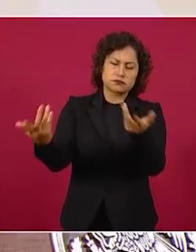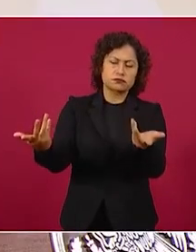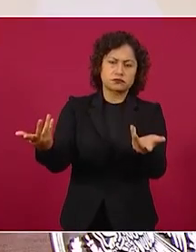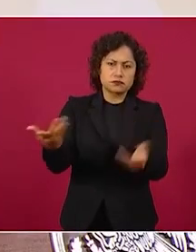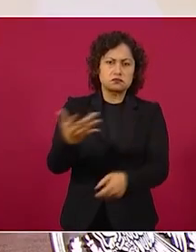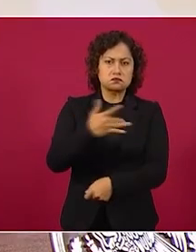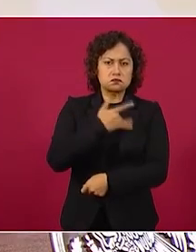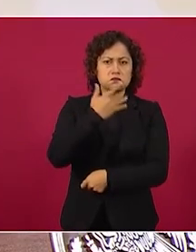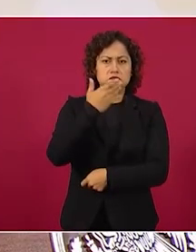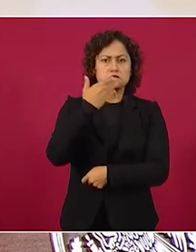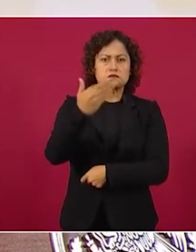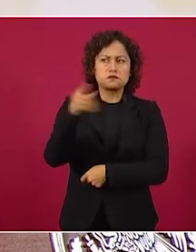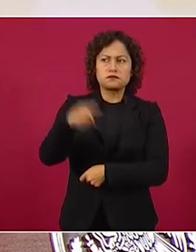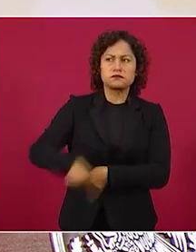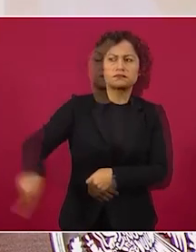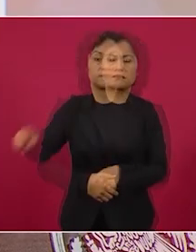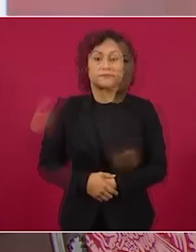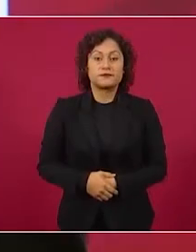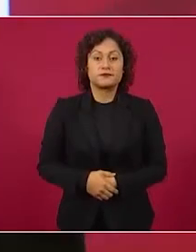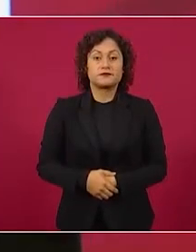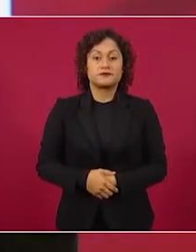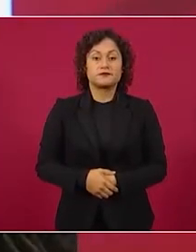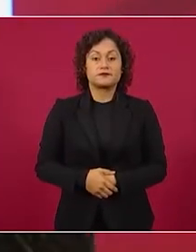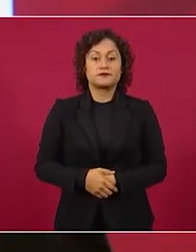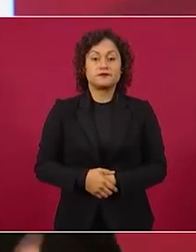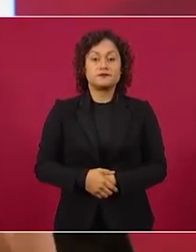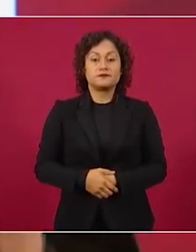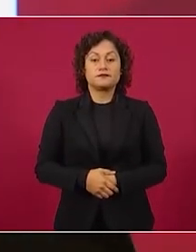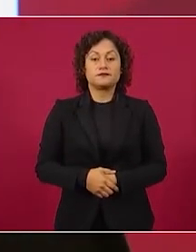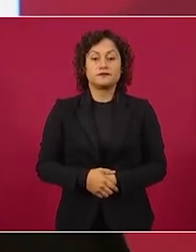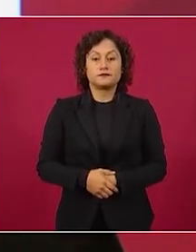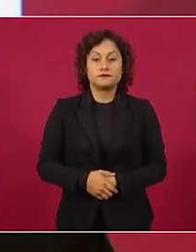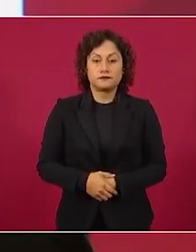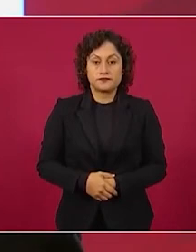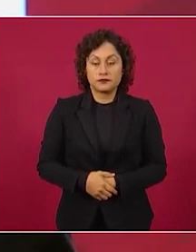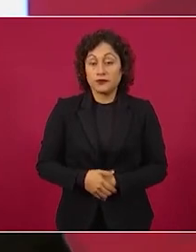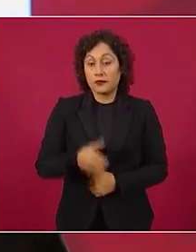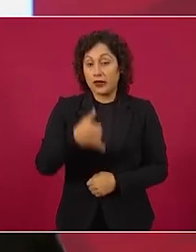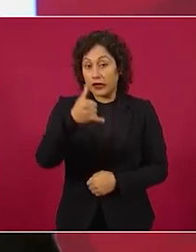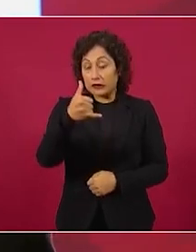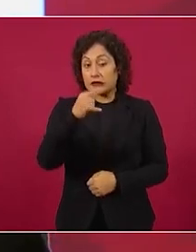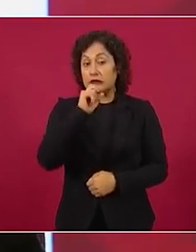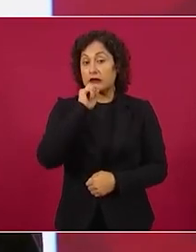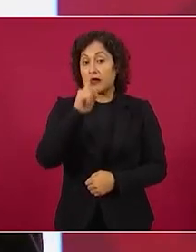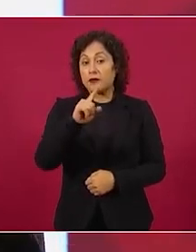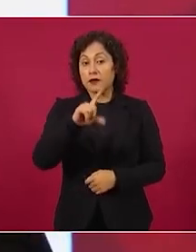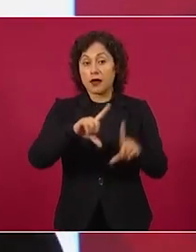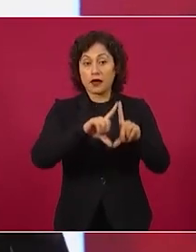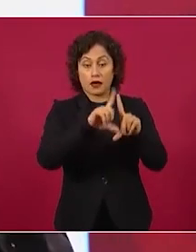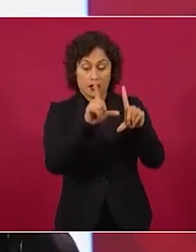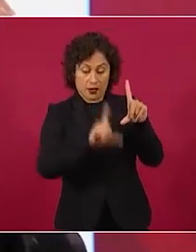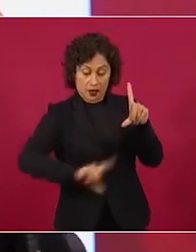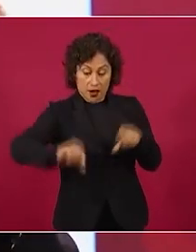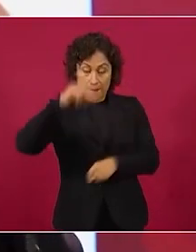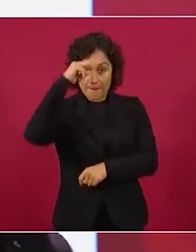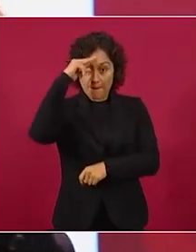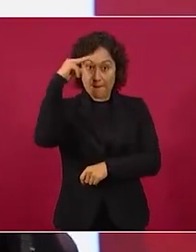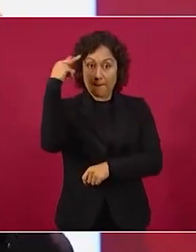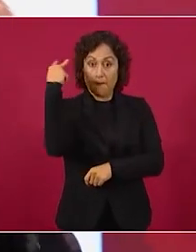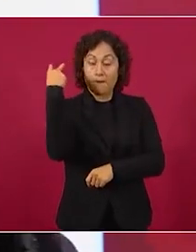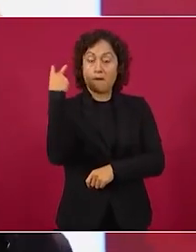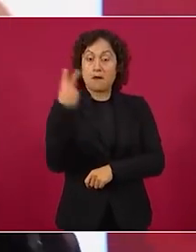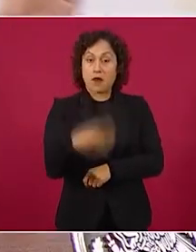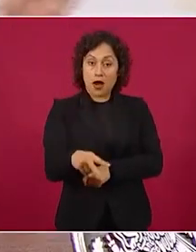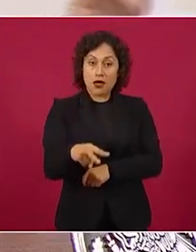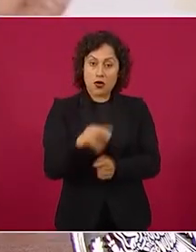de poder económico y de poder político. Muy bueno para el país, para la purificación de la